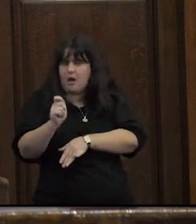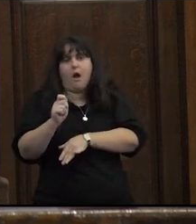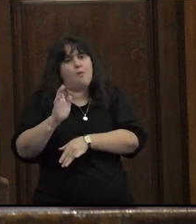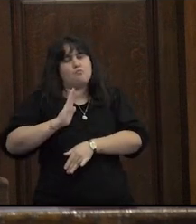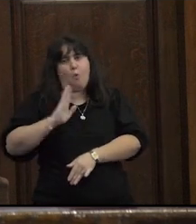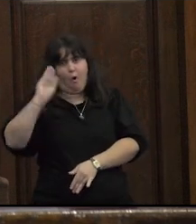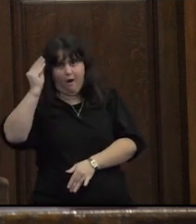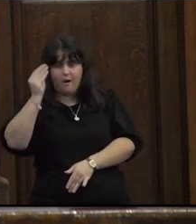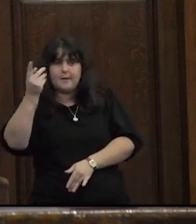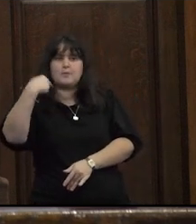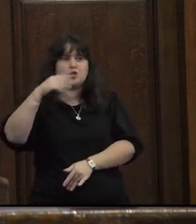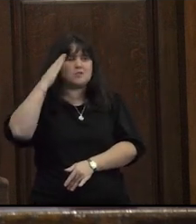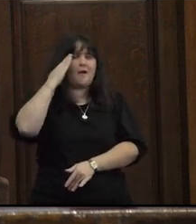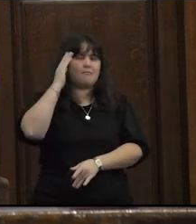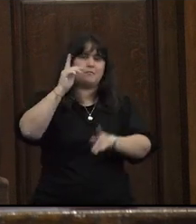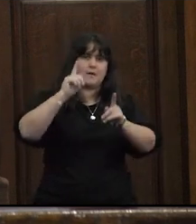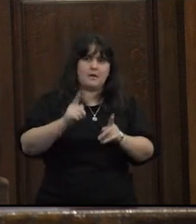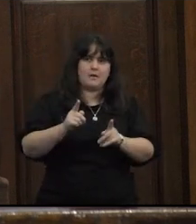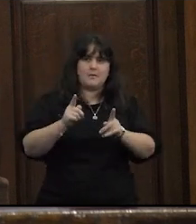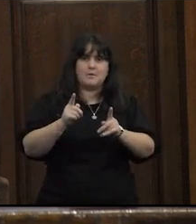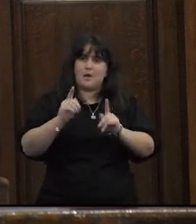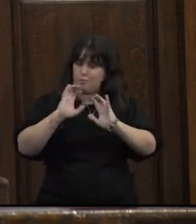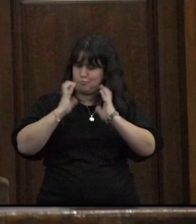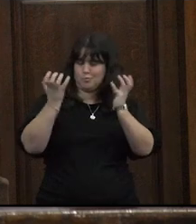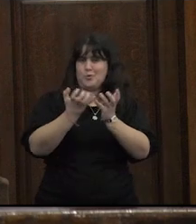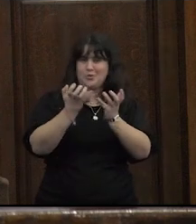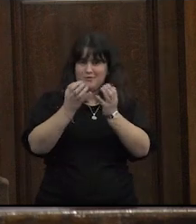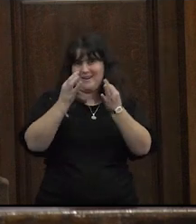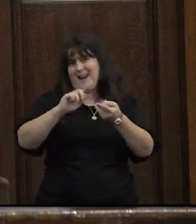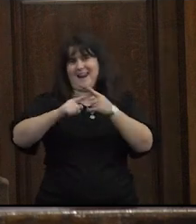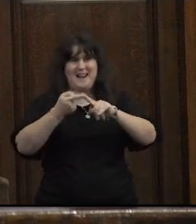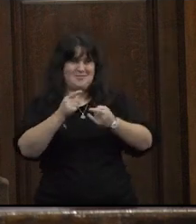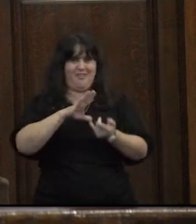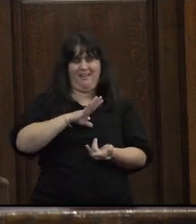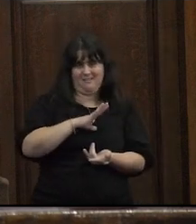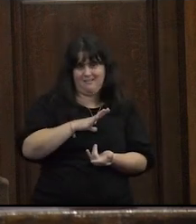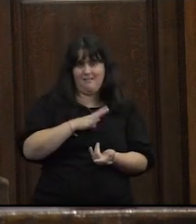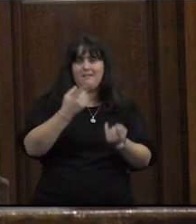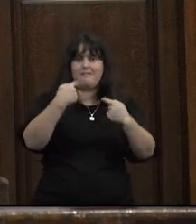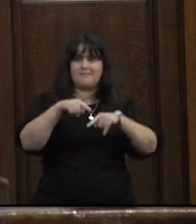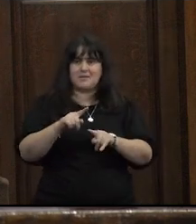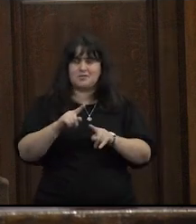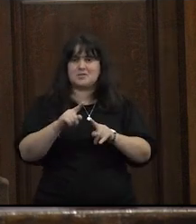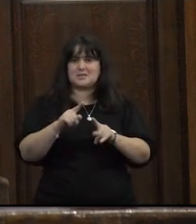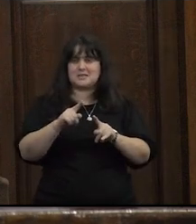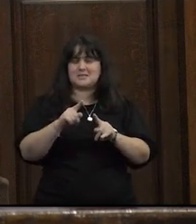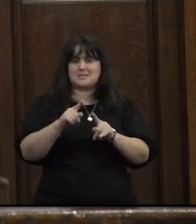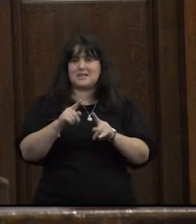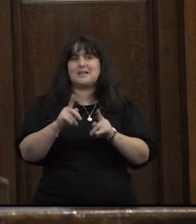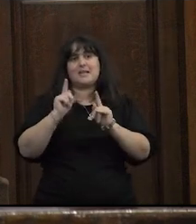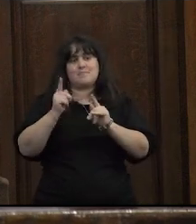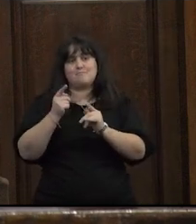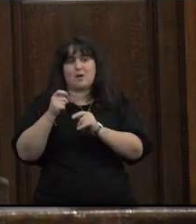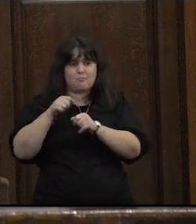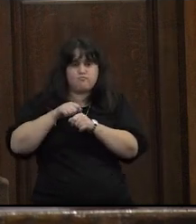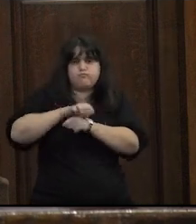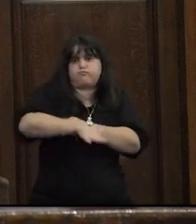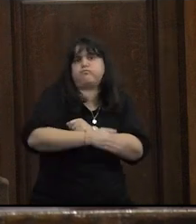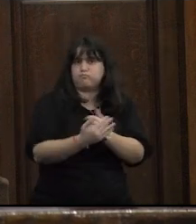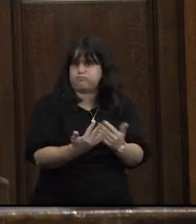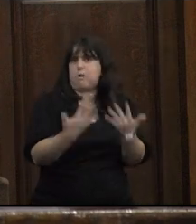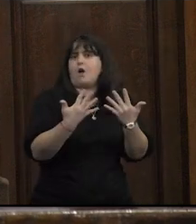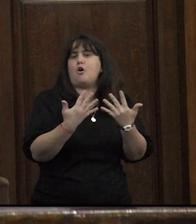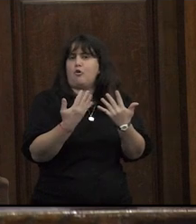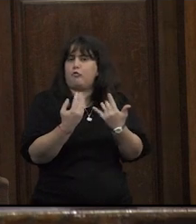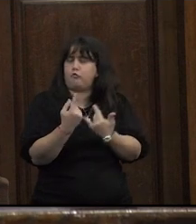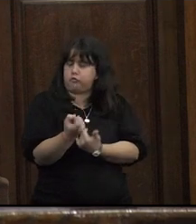por las pibas pero sabemos que el mundo es relacional y que entonces ha tenido un fuerte impacto